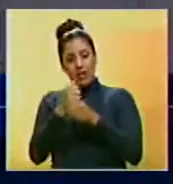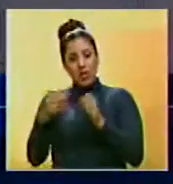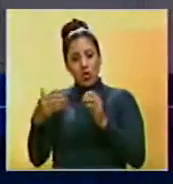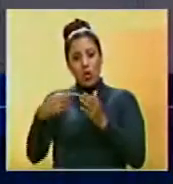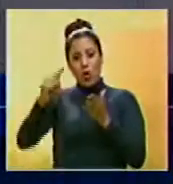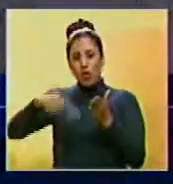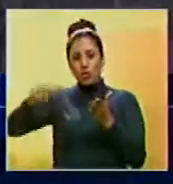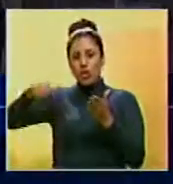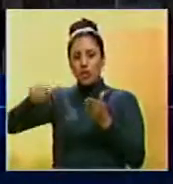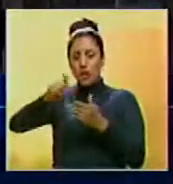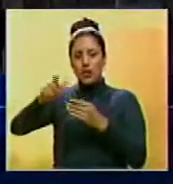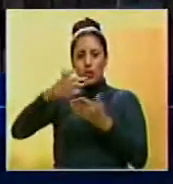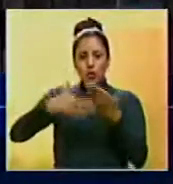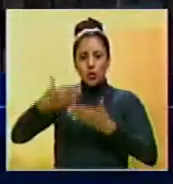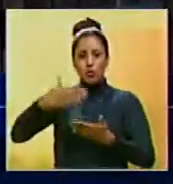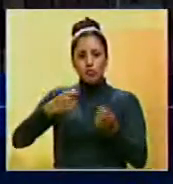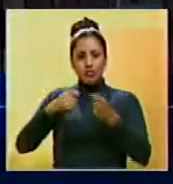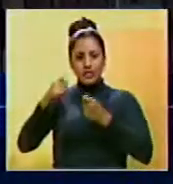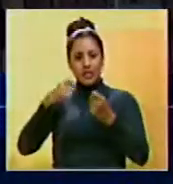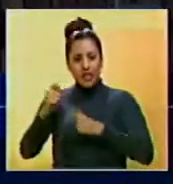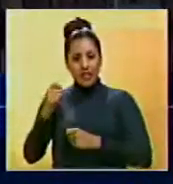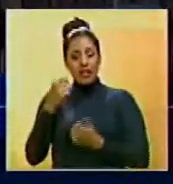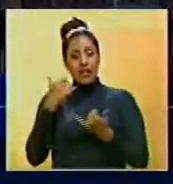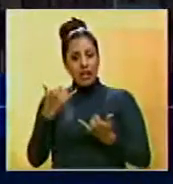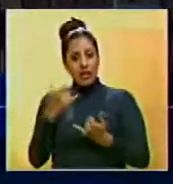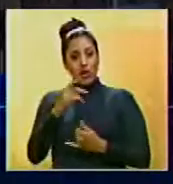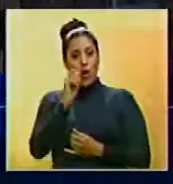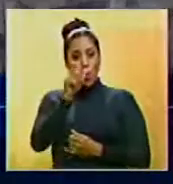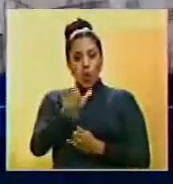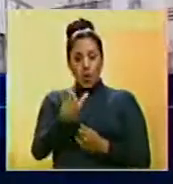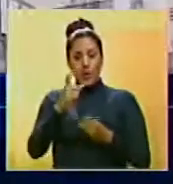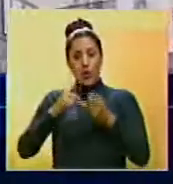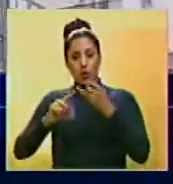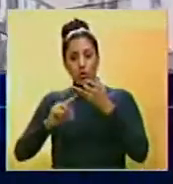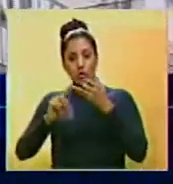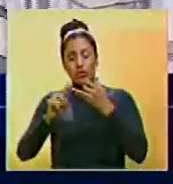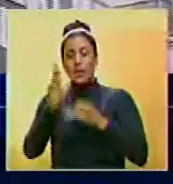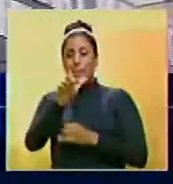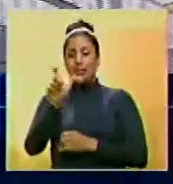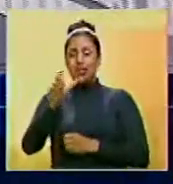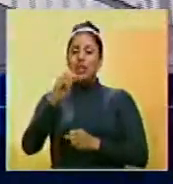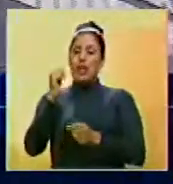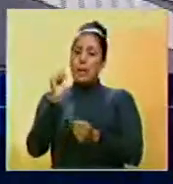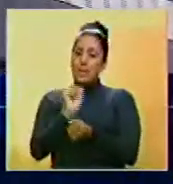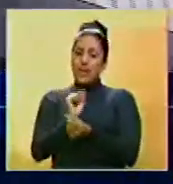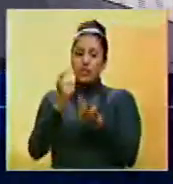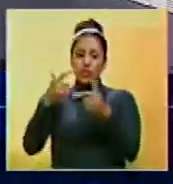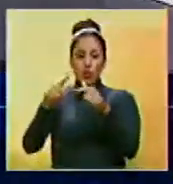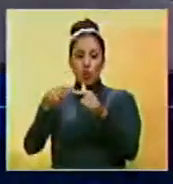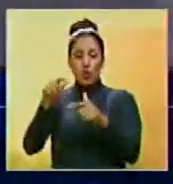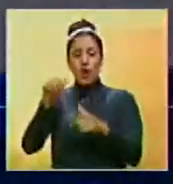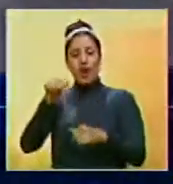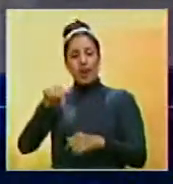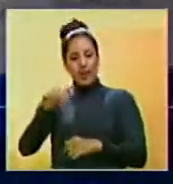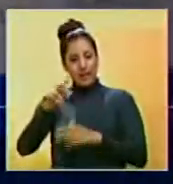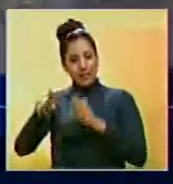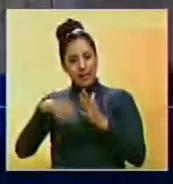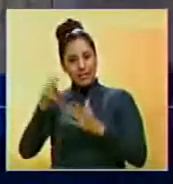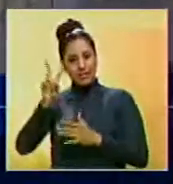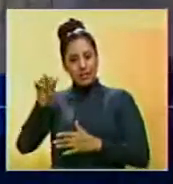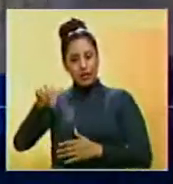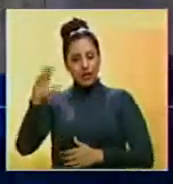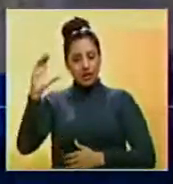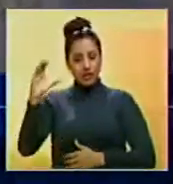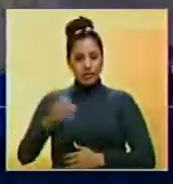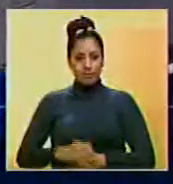contratistas y contrabando de extracción. Tanto Pérez como Mujica permanecerán recluidos en la sede de Cebin en el helicoide